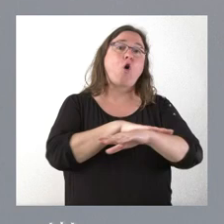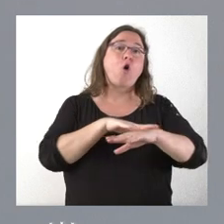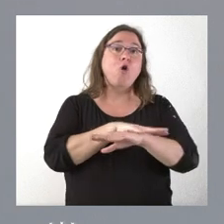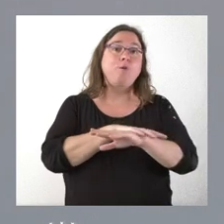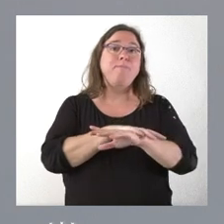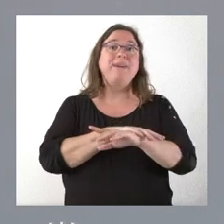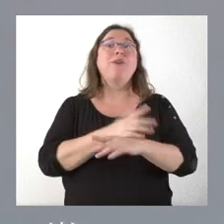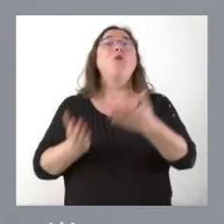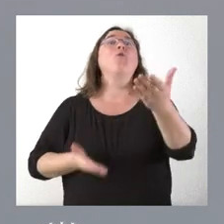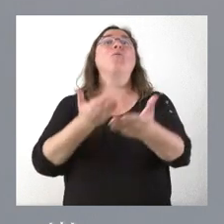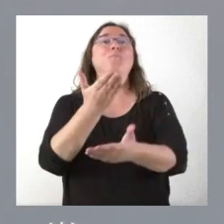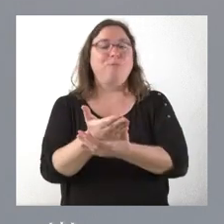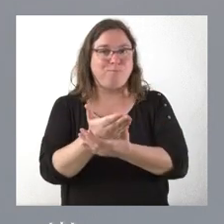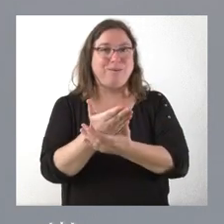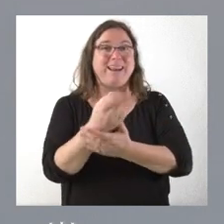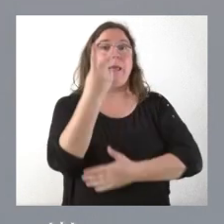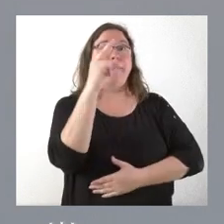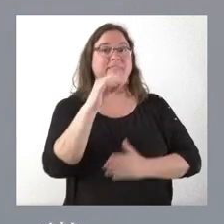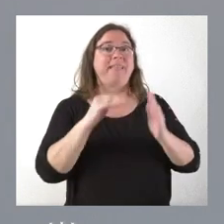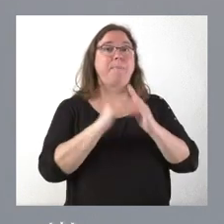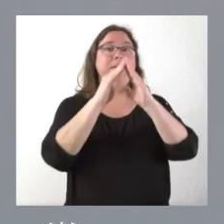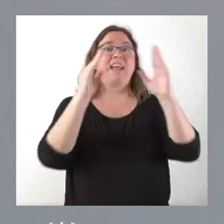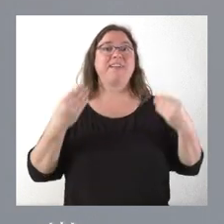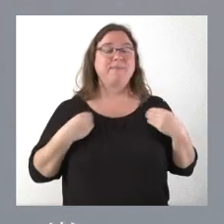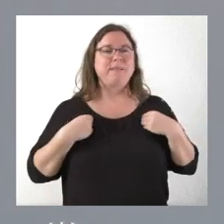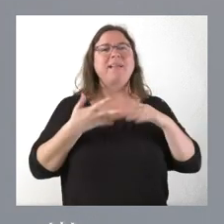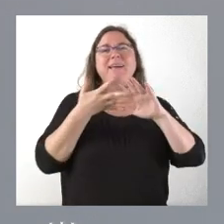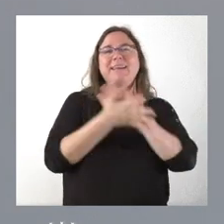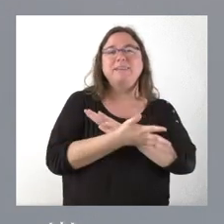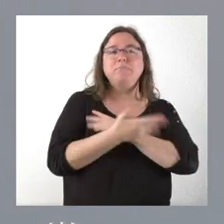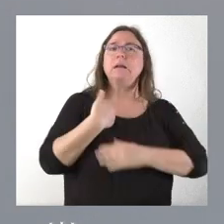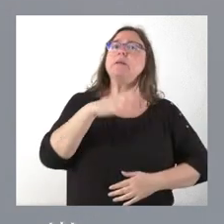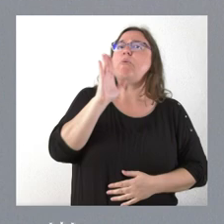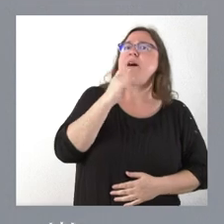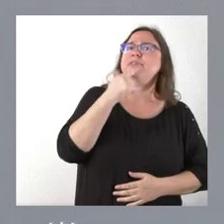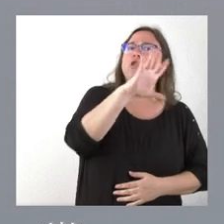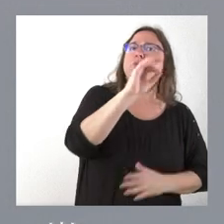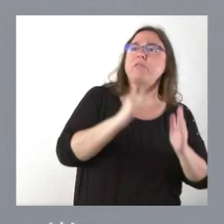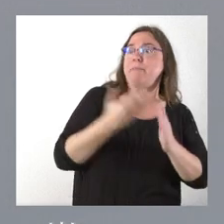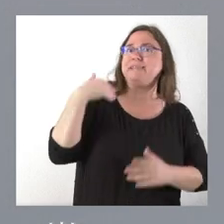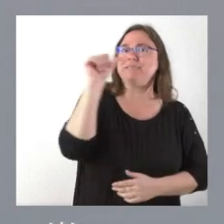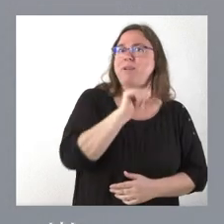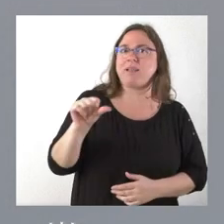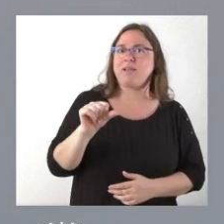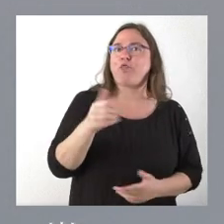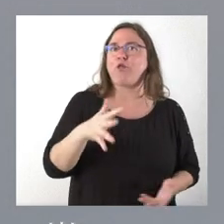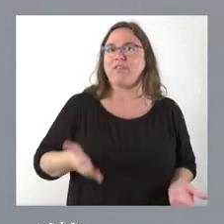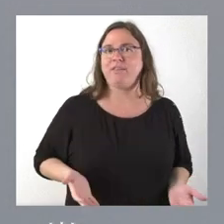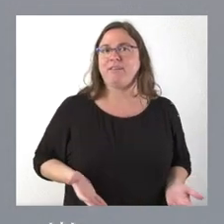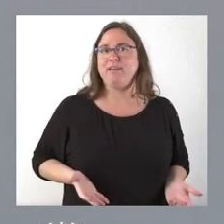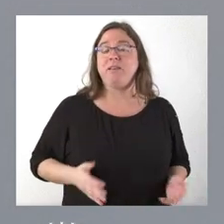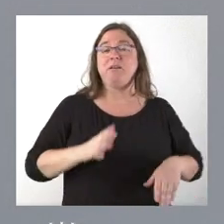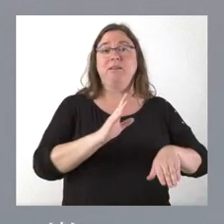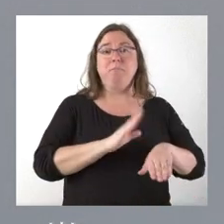hacer una nueva propuesta de 20.000 viviendas, nos explique qué es de las 50.000 primeras de la semana pasada. Porque para